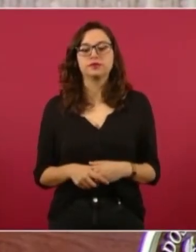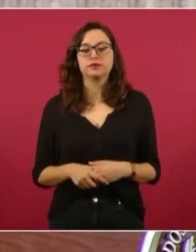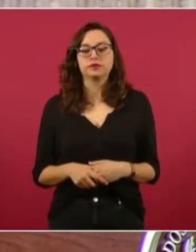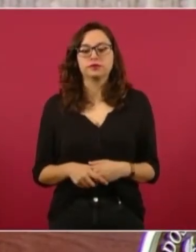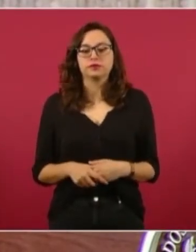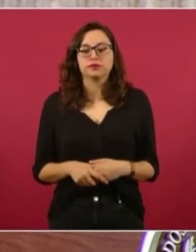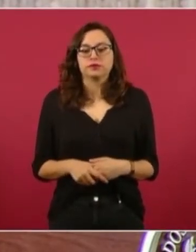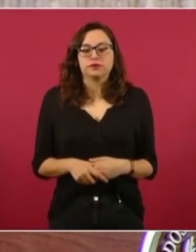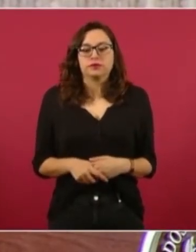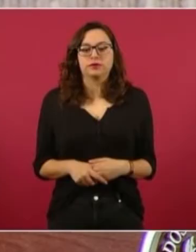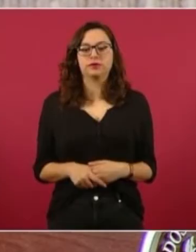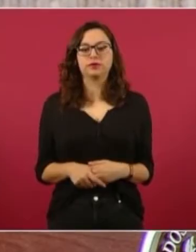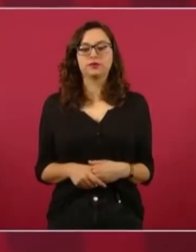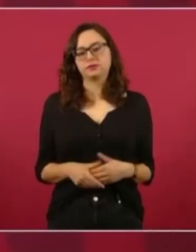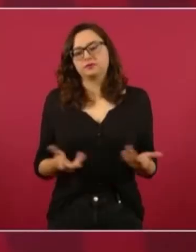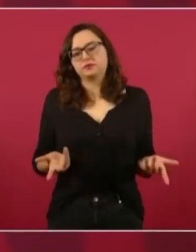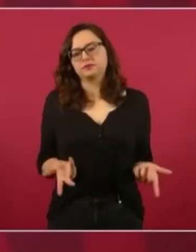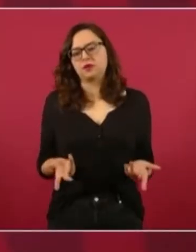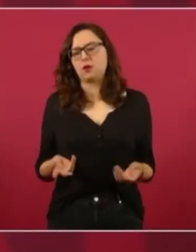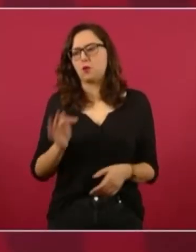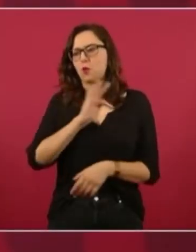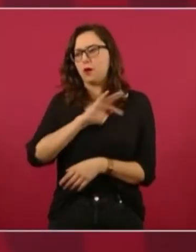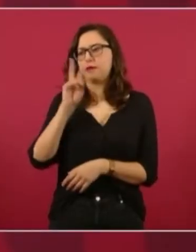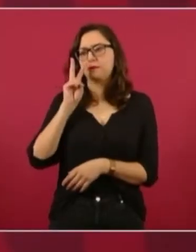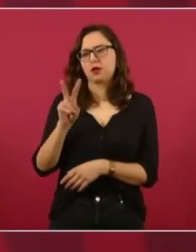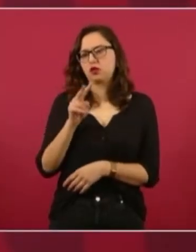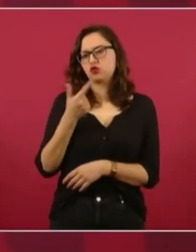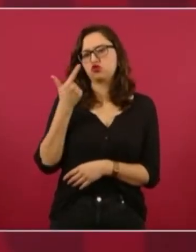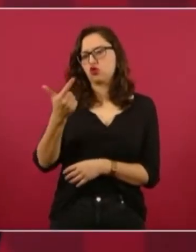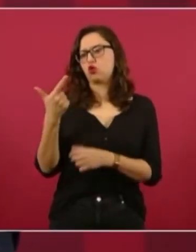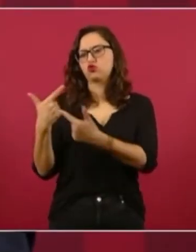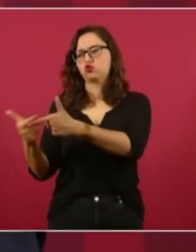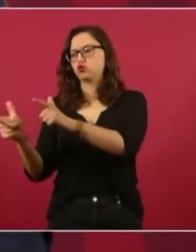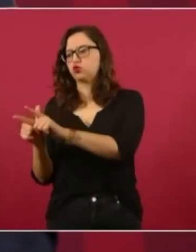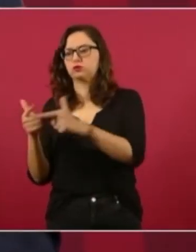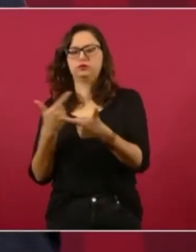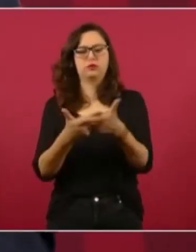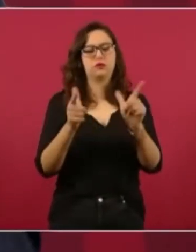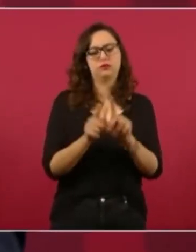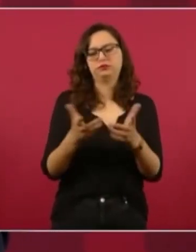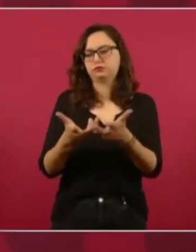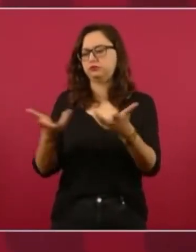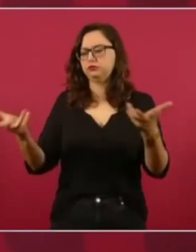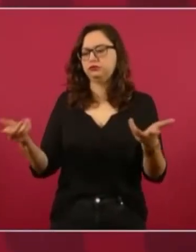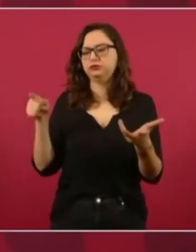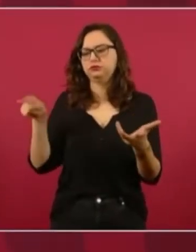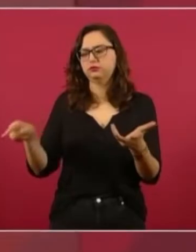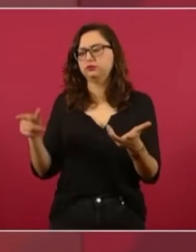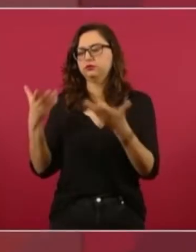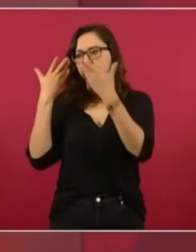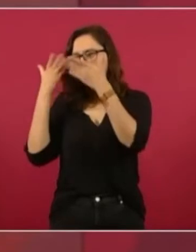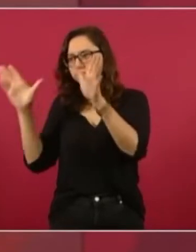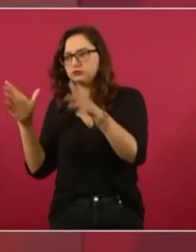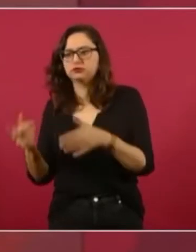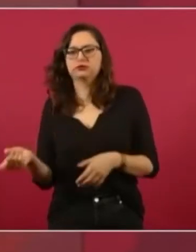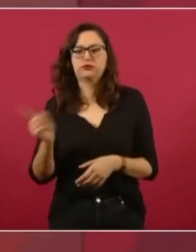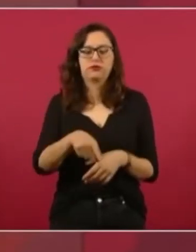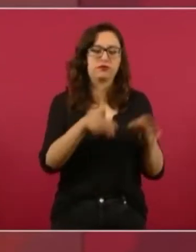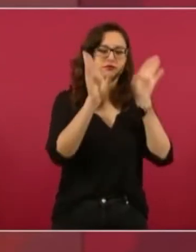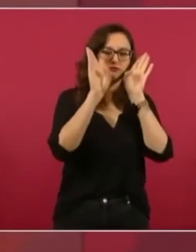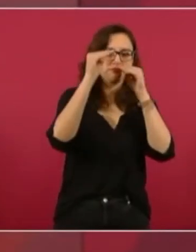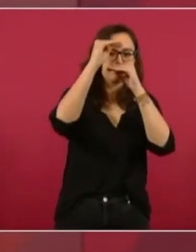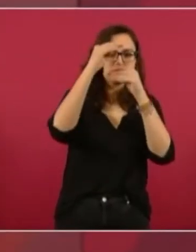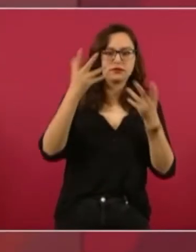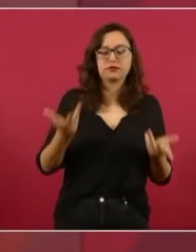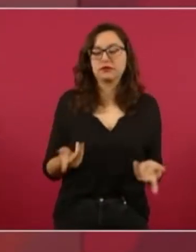Hay abiertamente dos partidos, conservadores y liberales, y el conservadurismo ha